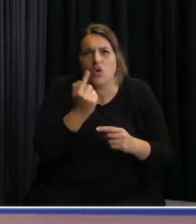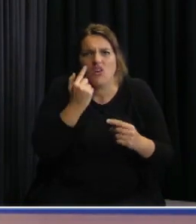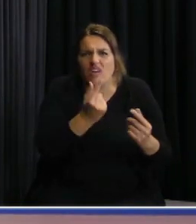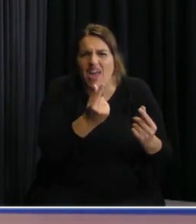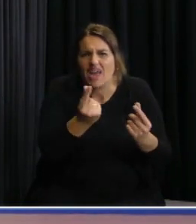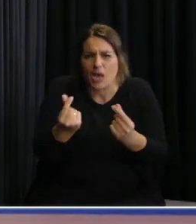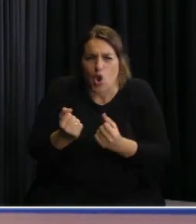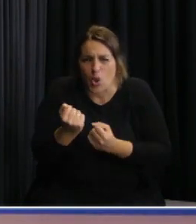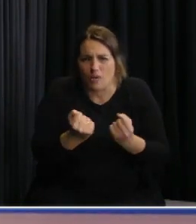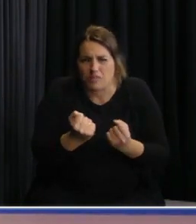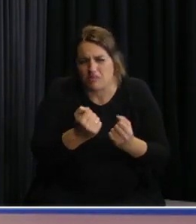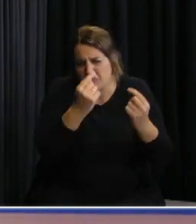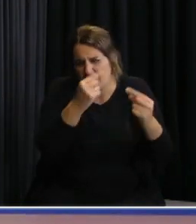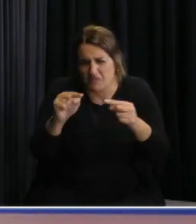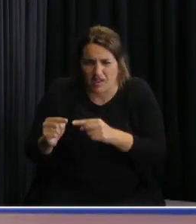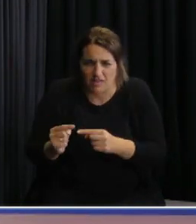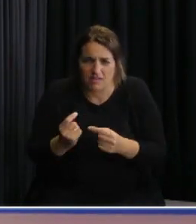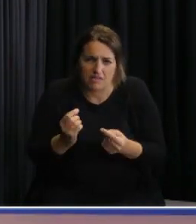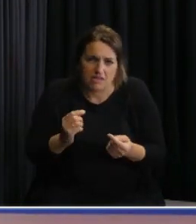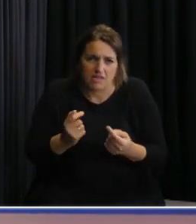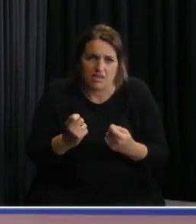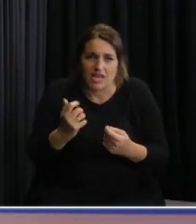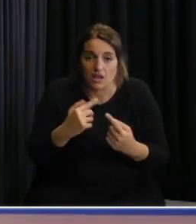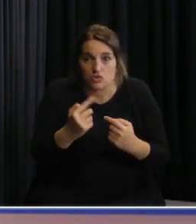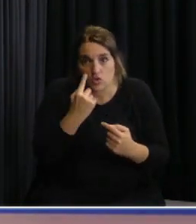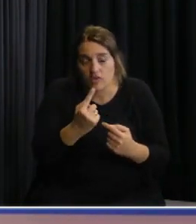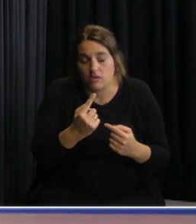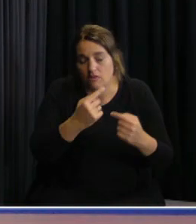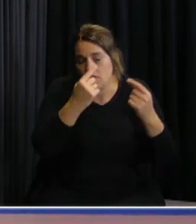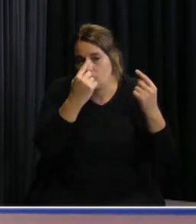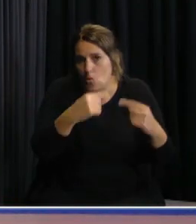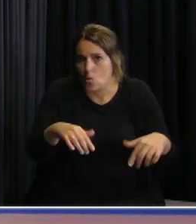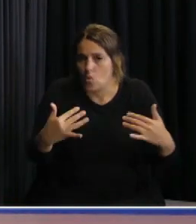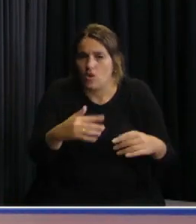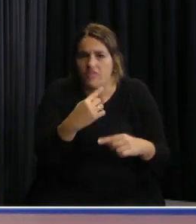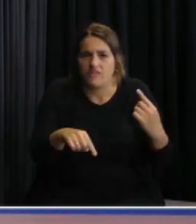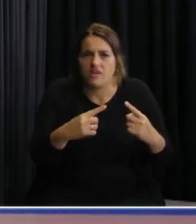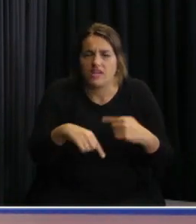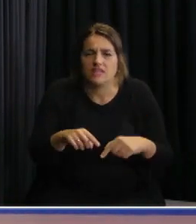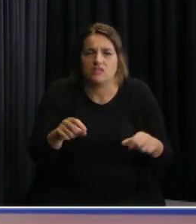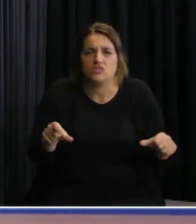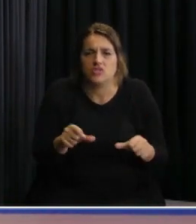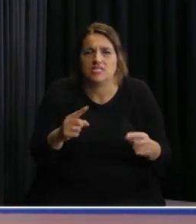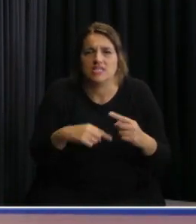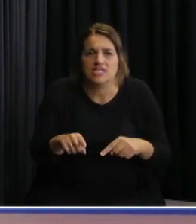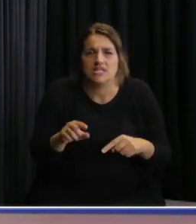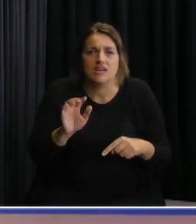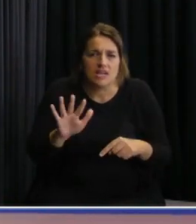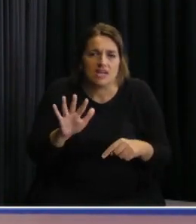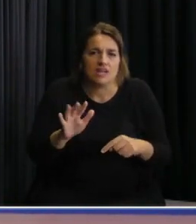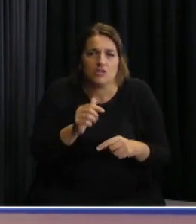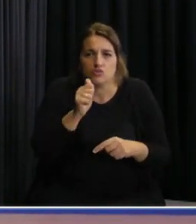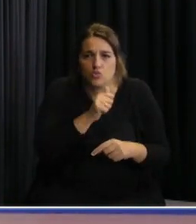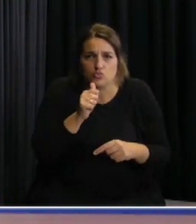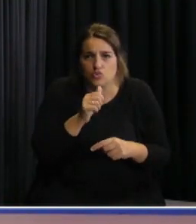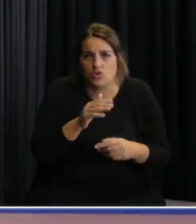de todo de todo y la solución que encontramos es armarlo un cuarto en la casa y fueron los 100